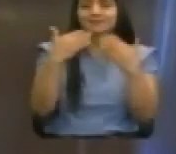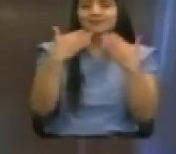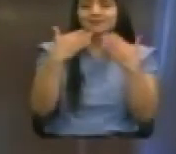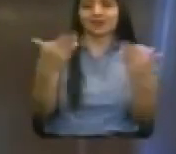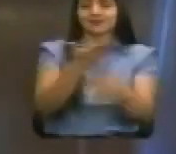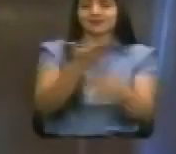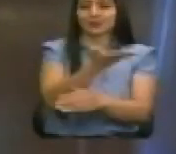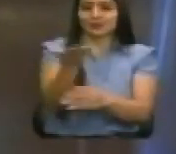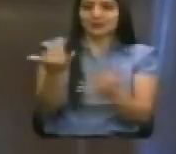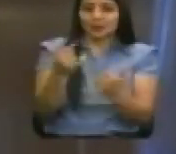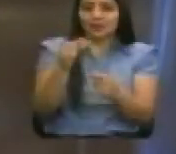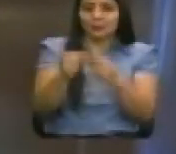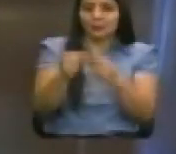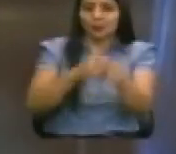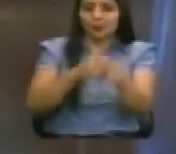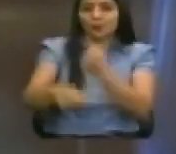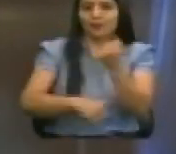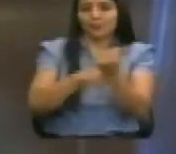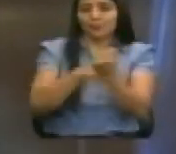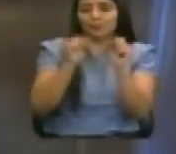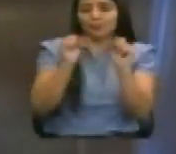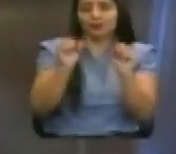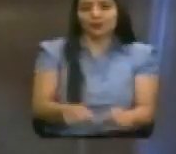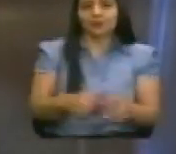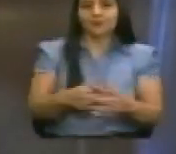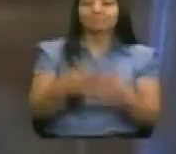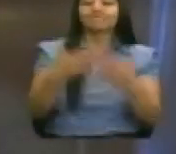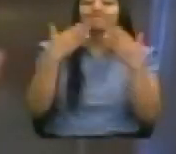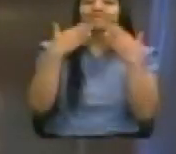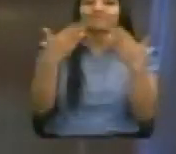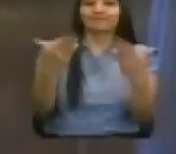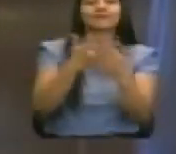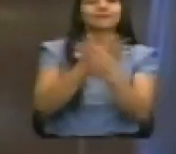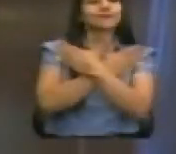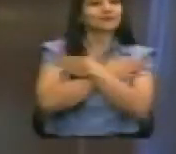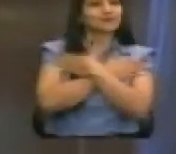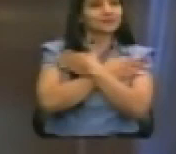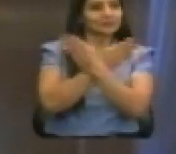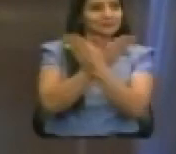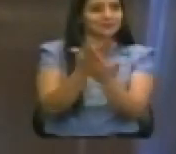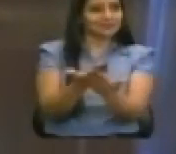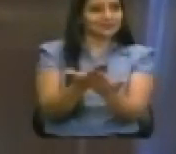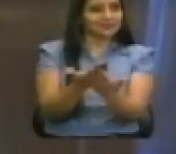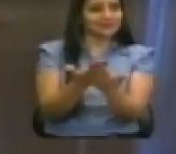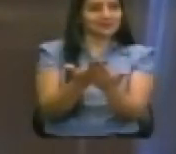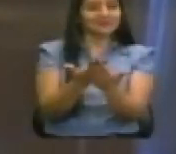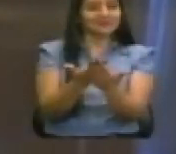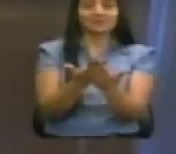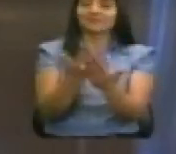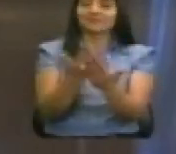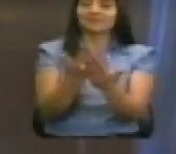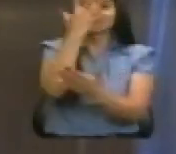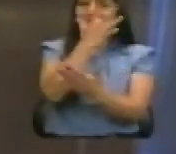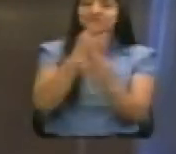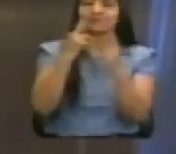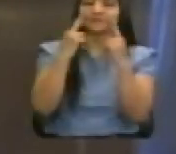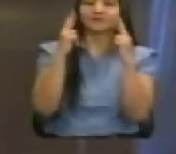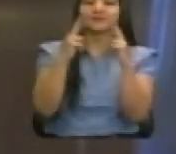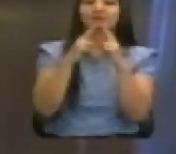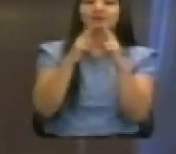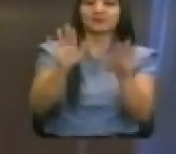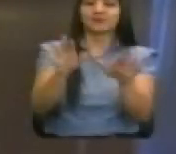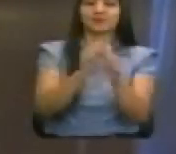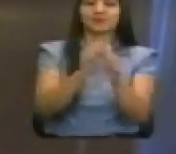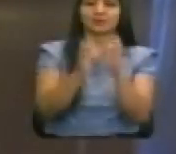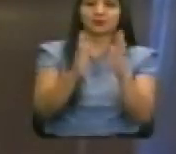que hoy estamos poniendo en tierra fértil. Muchas gracias y felicitaciones nuevamente por este detalle y el reconocimiento y